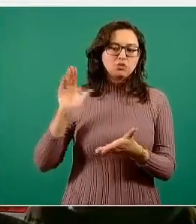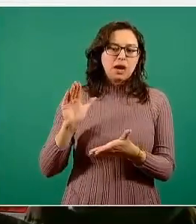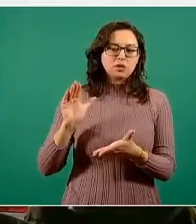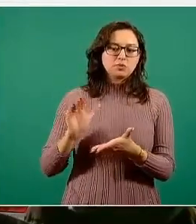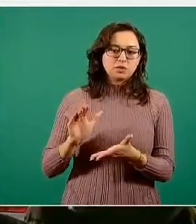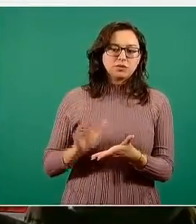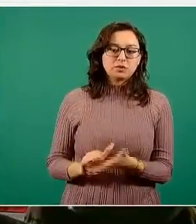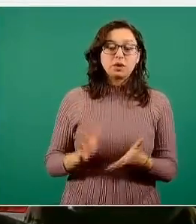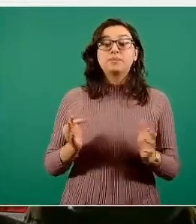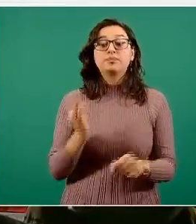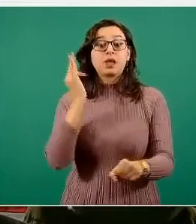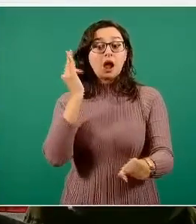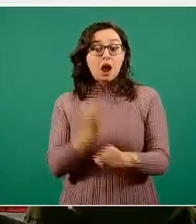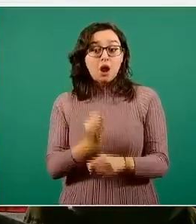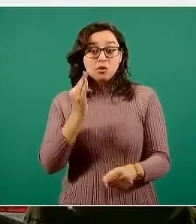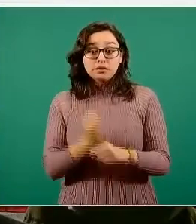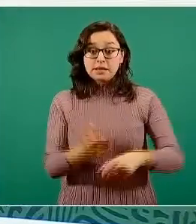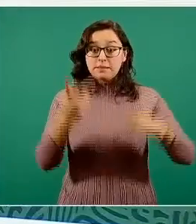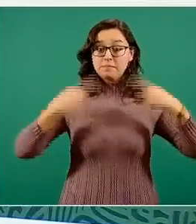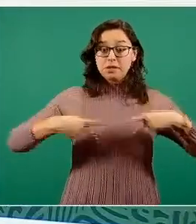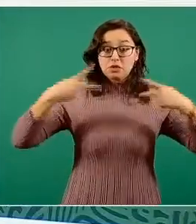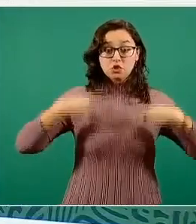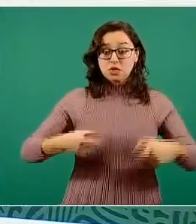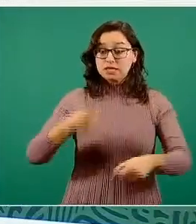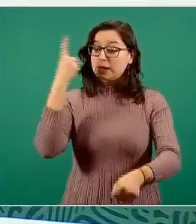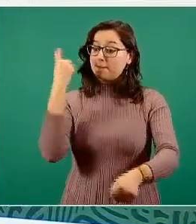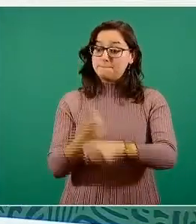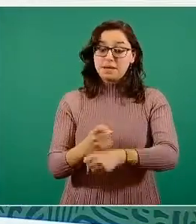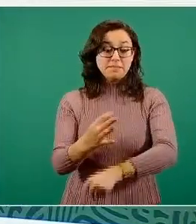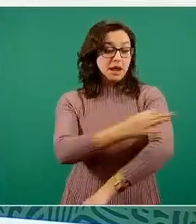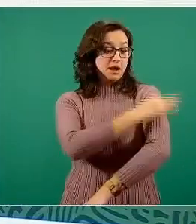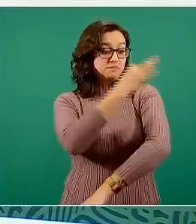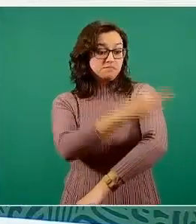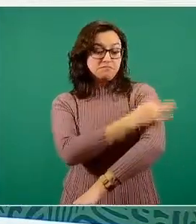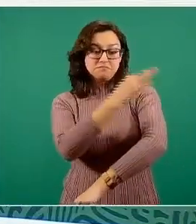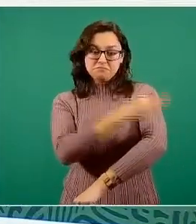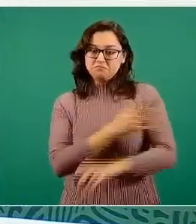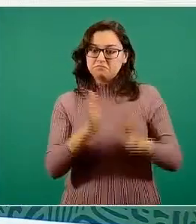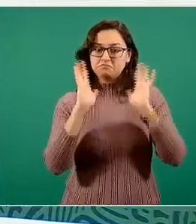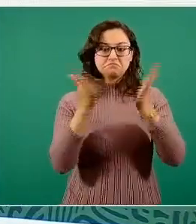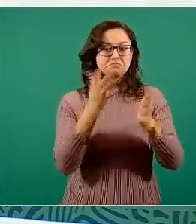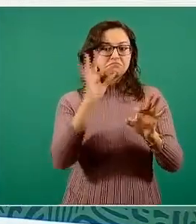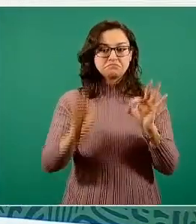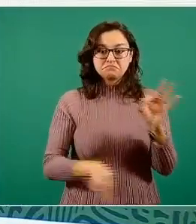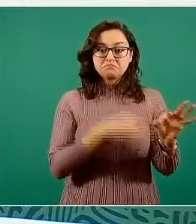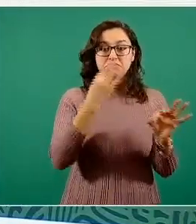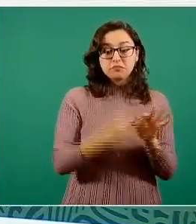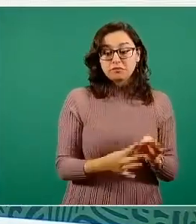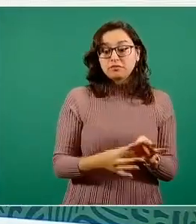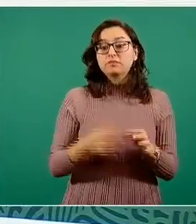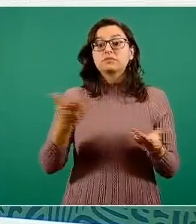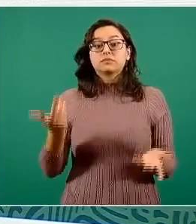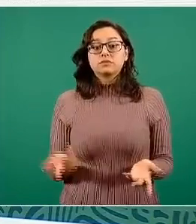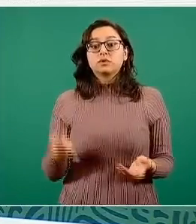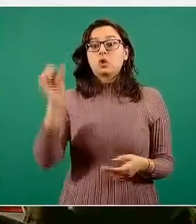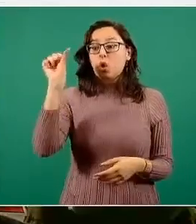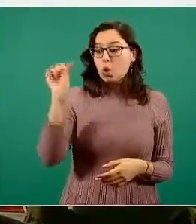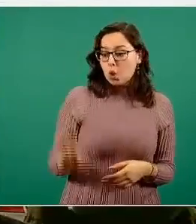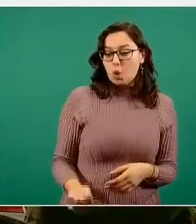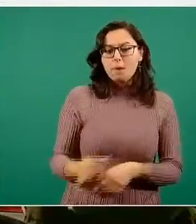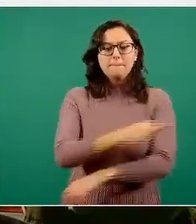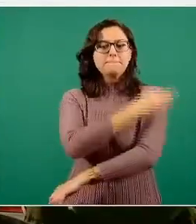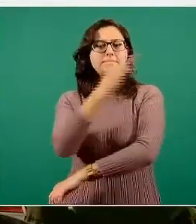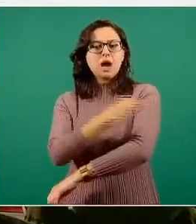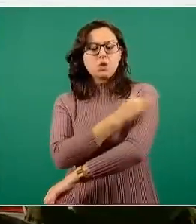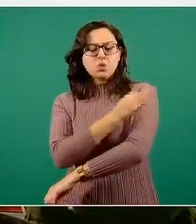de la primera aplicación del más reciente paquete ya utilizadas. Hoy se pusieron dos mil veintisiete,